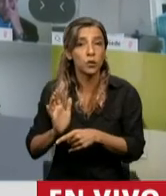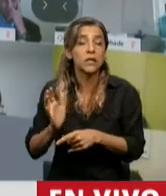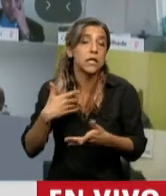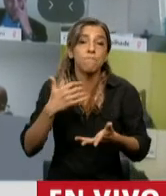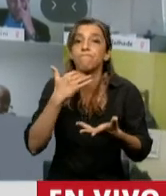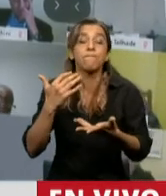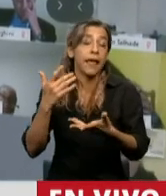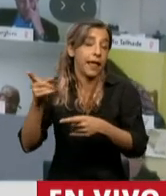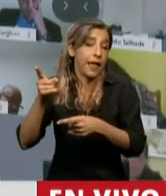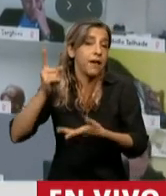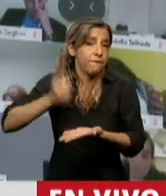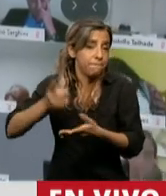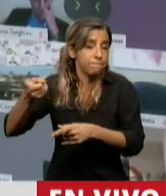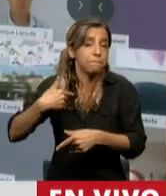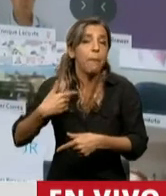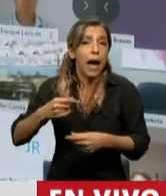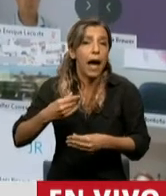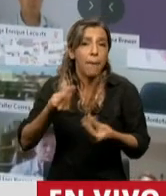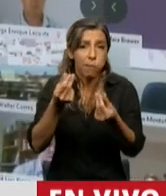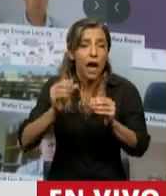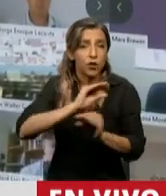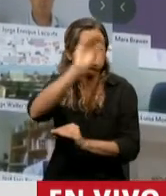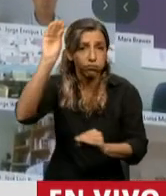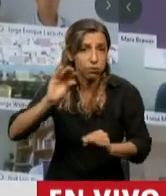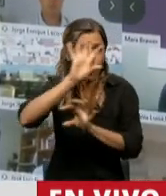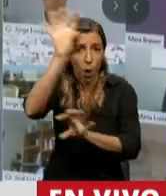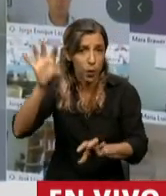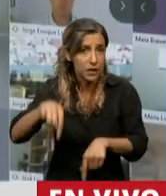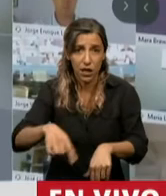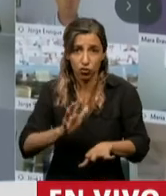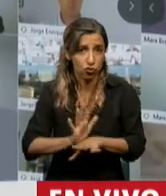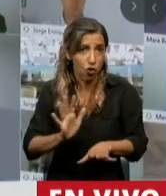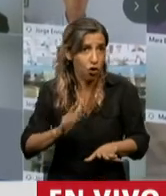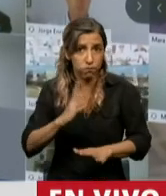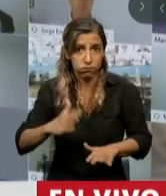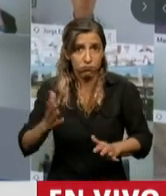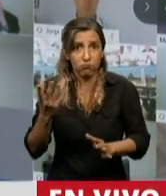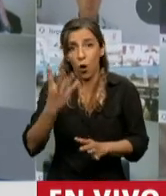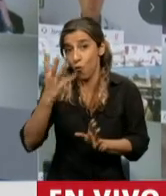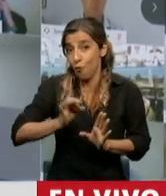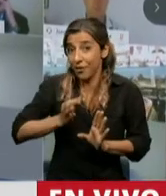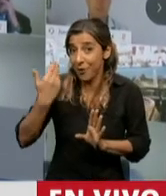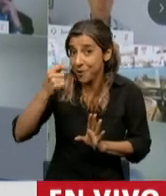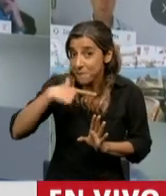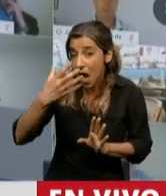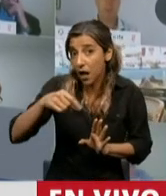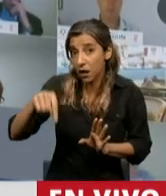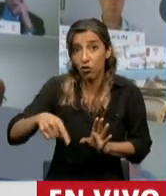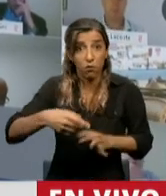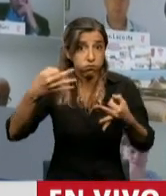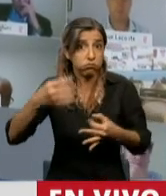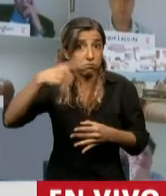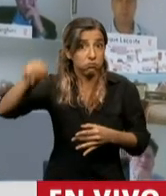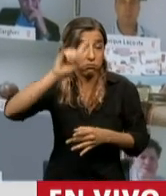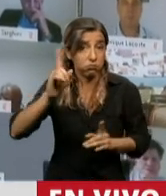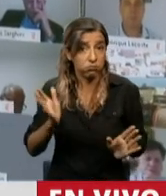la plata a las provincias, que hoy tienen la participación más alta en la historia después de los cuatro años del gobierno de Macri. Y, segundo, cumplir